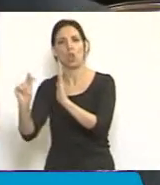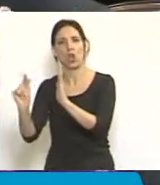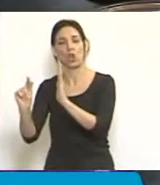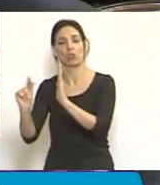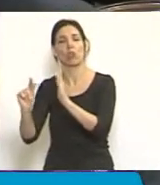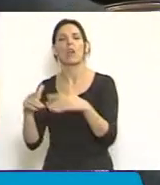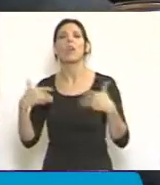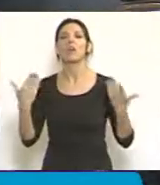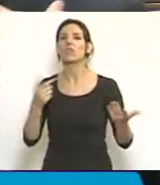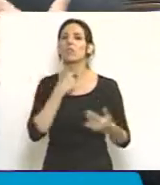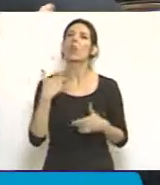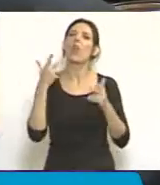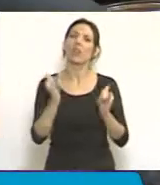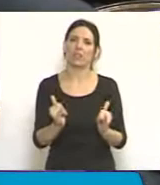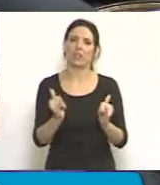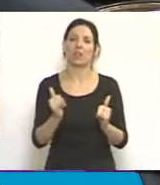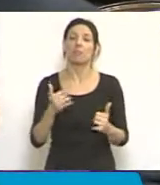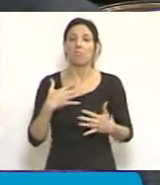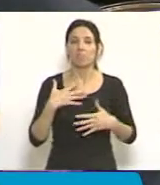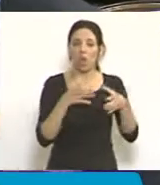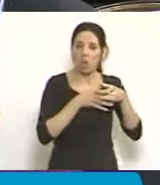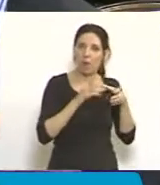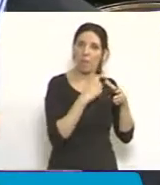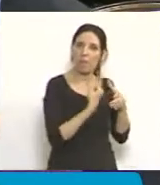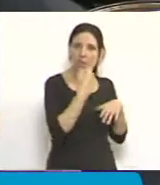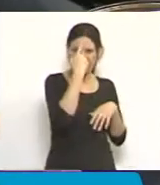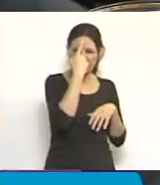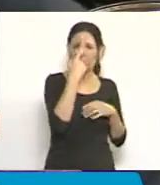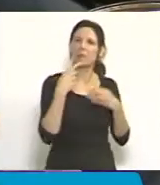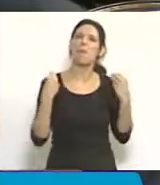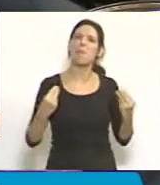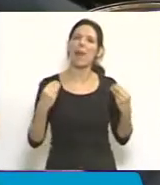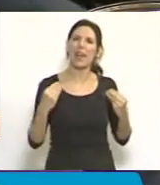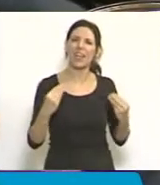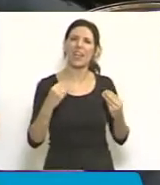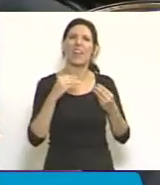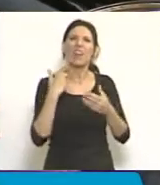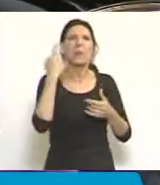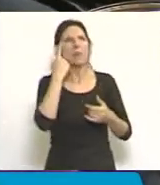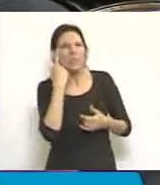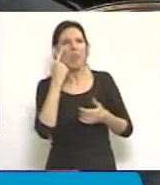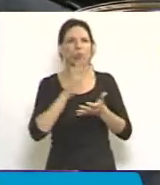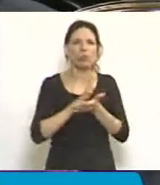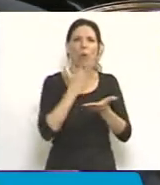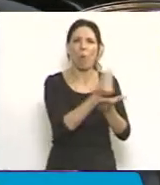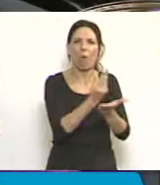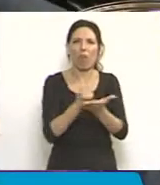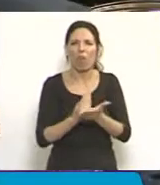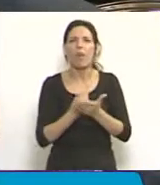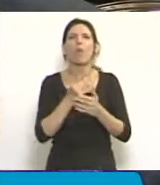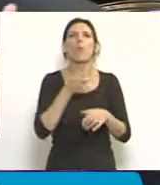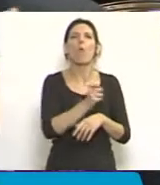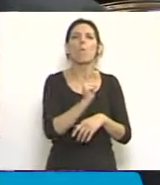¿Para qué, a nuestro entender, vamos a avanzar en un sistema de cobertura de subrogancias que es inconstitucional,